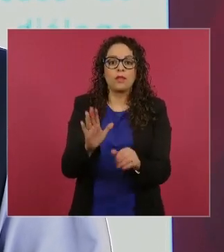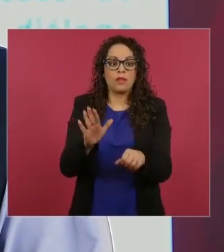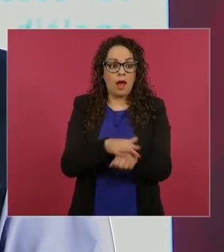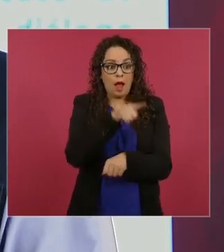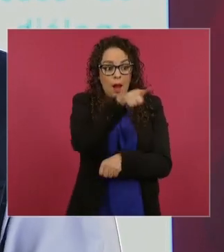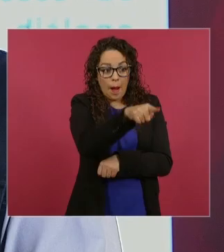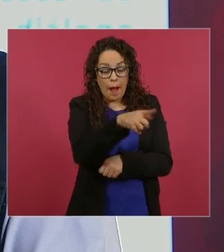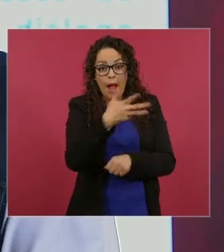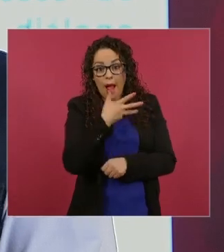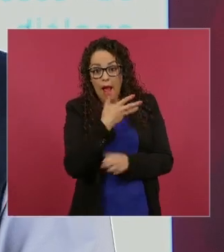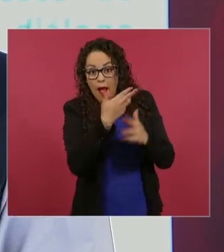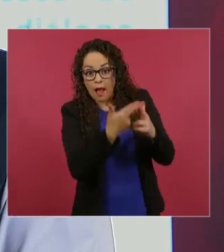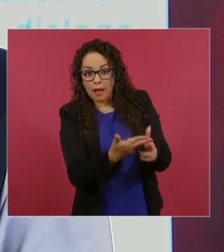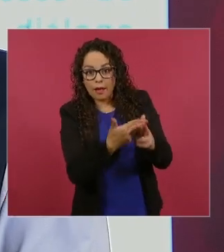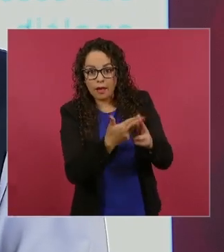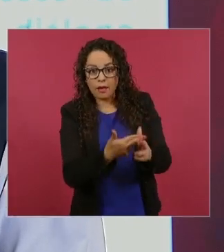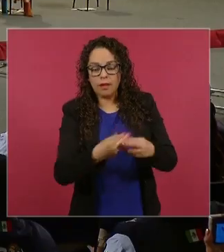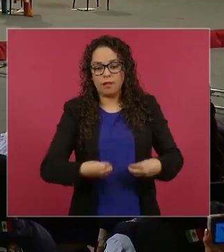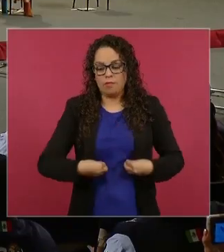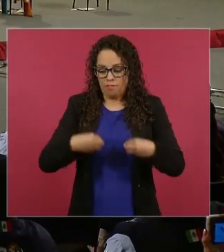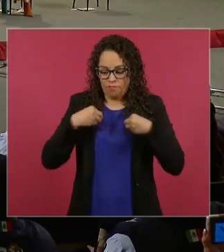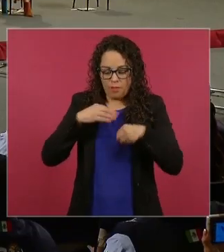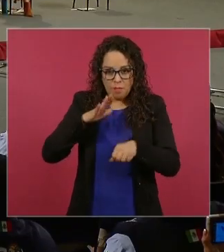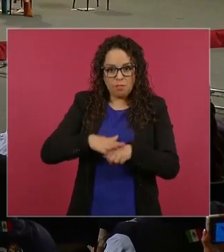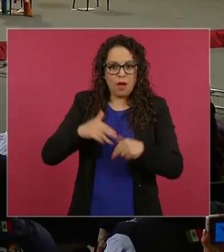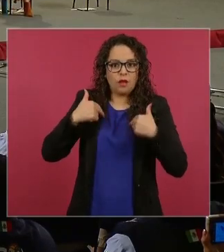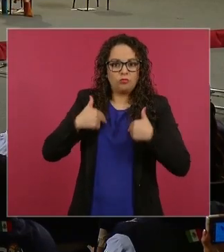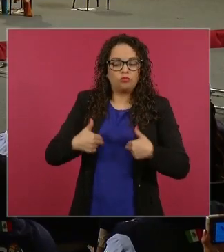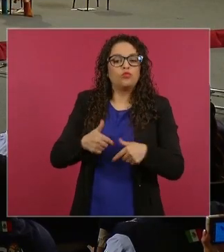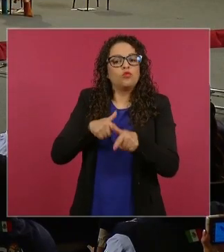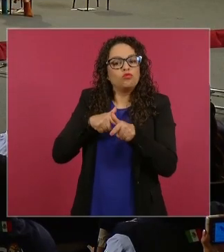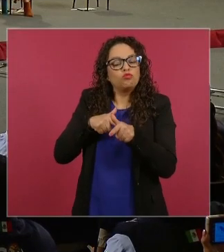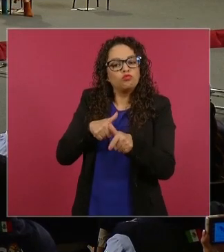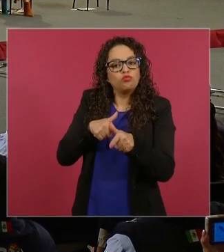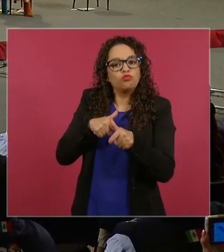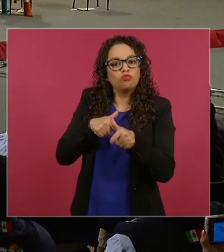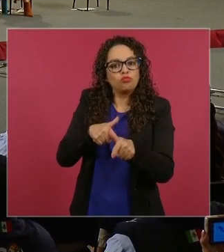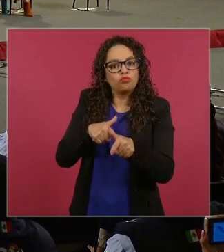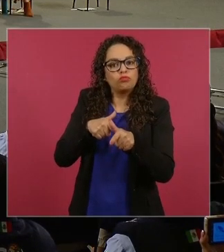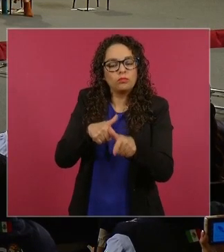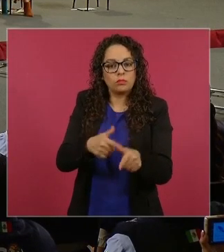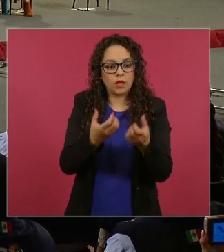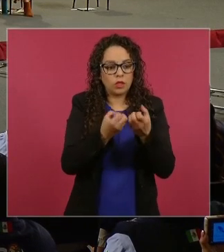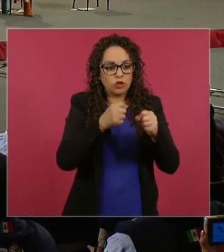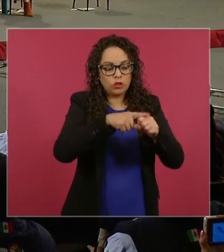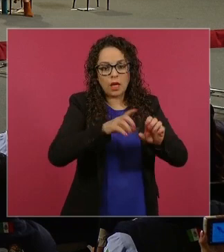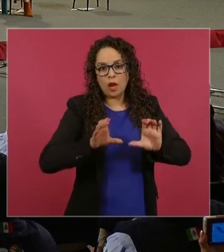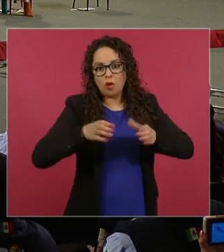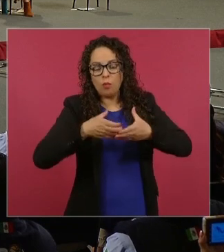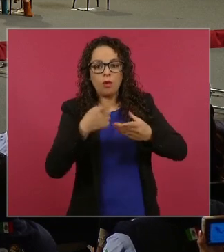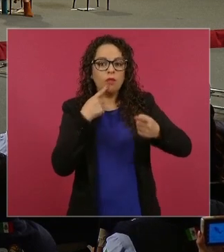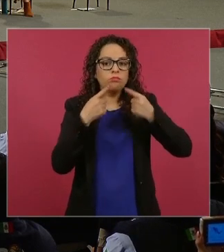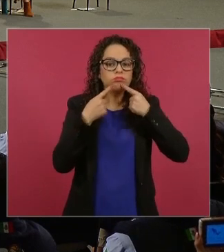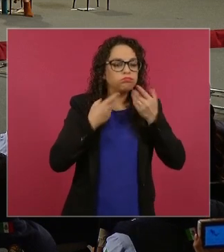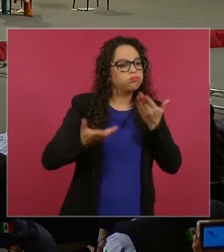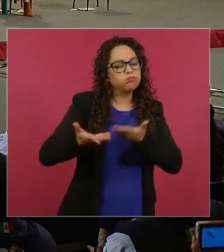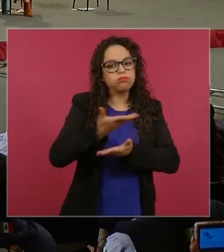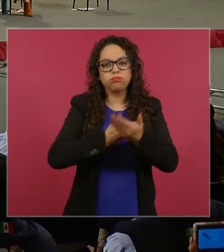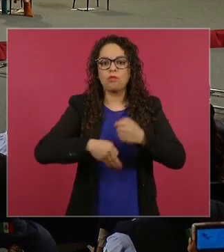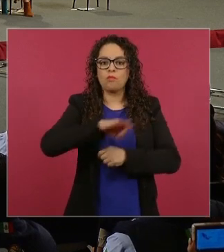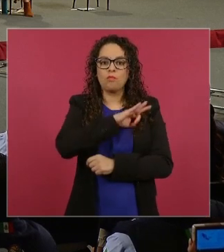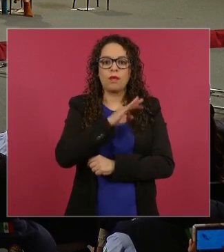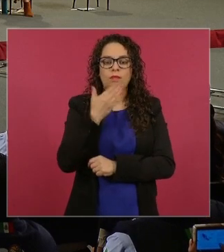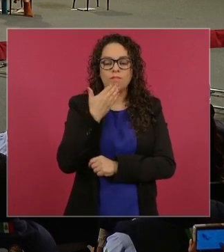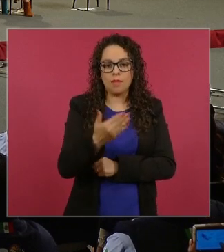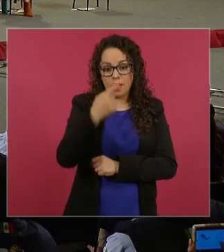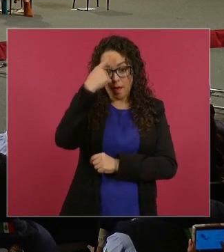mexicanos. Estamos trabajando en los procesos de declaratoria a través del diálogo social y comunitario y construyendo acuerdos para nuevas áreas